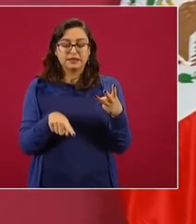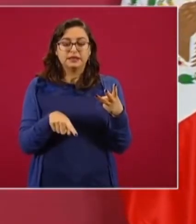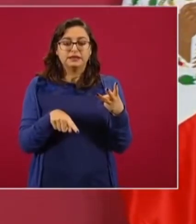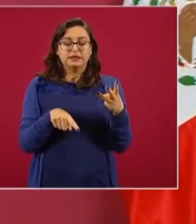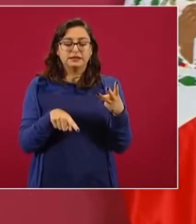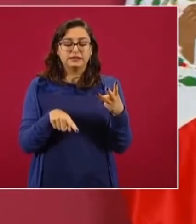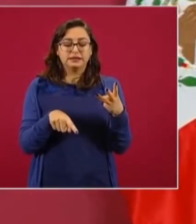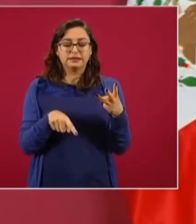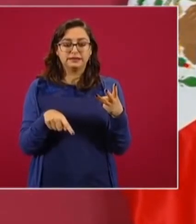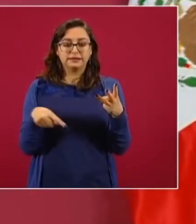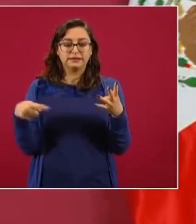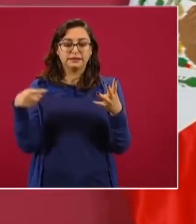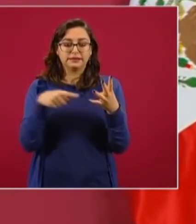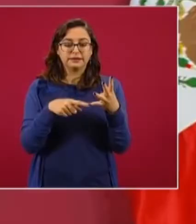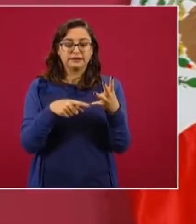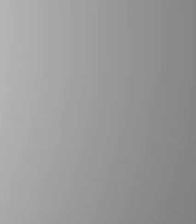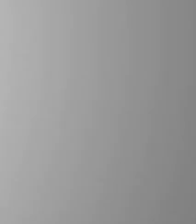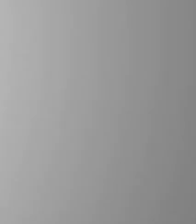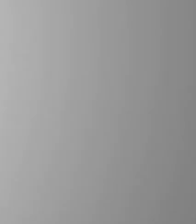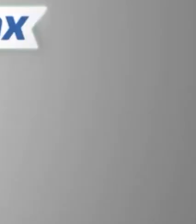así conseguirán votos en el proceso 2021.